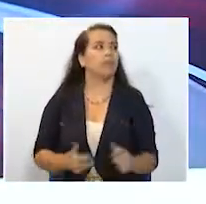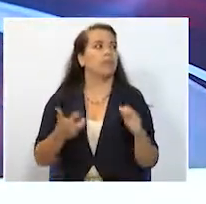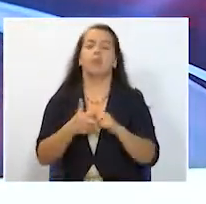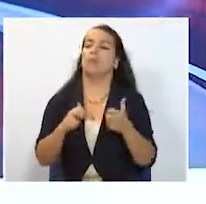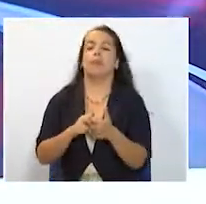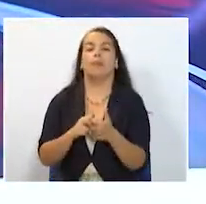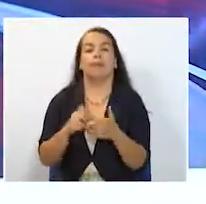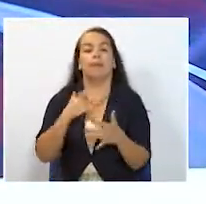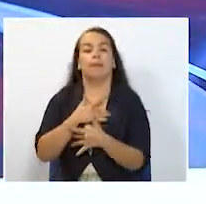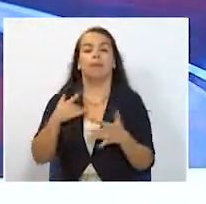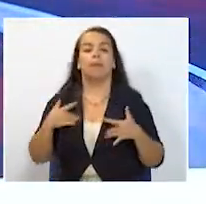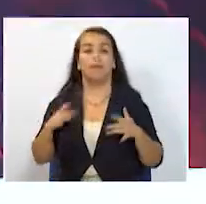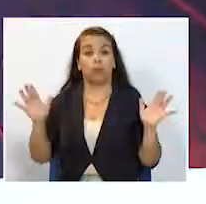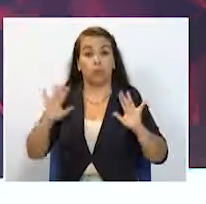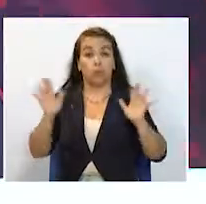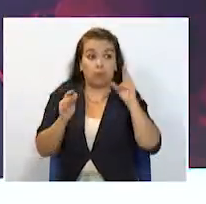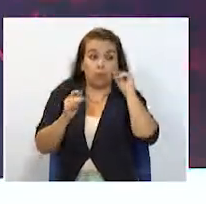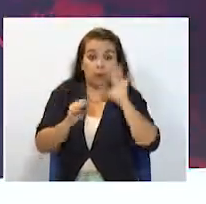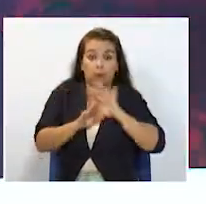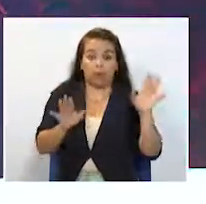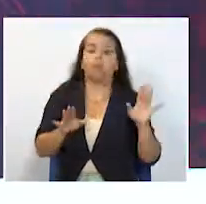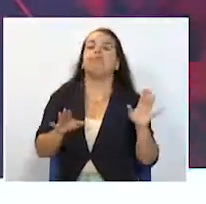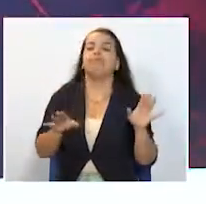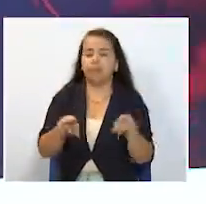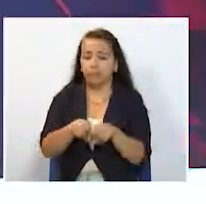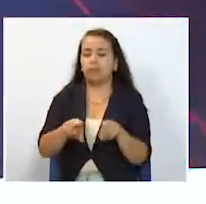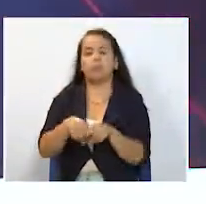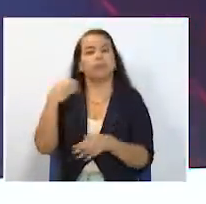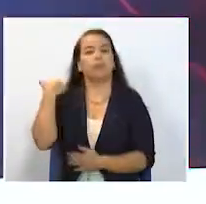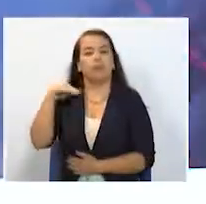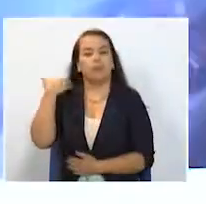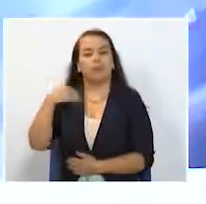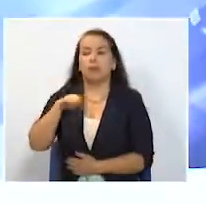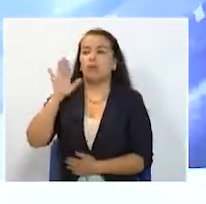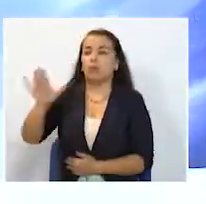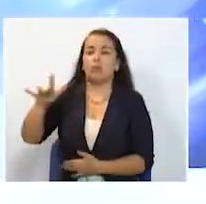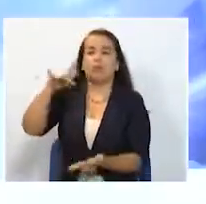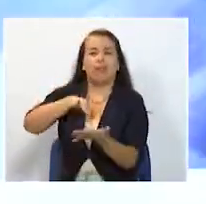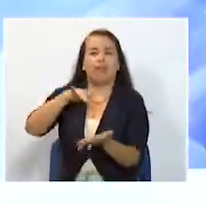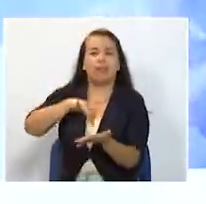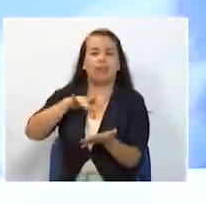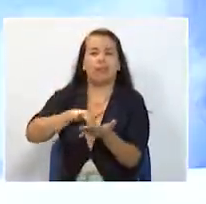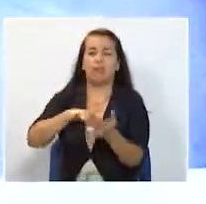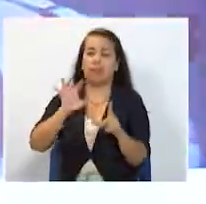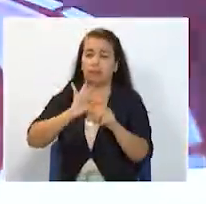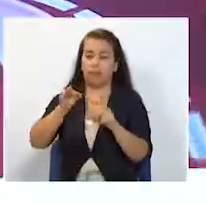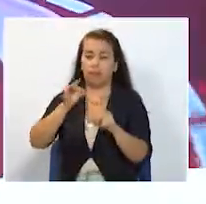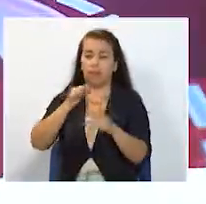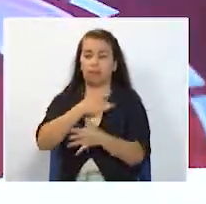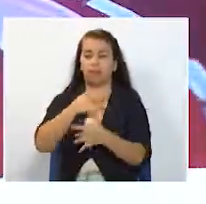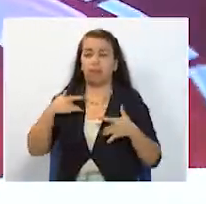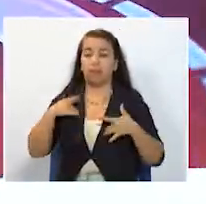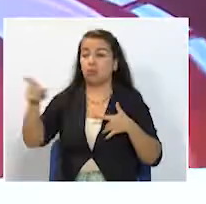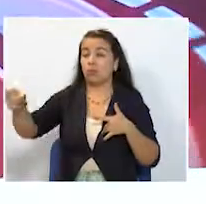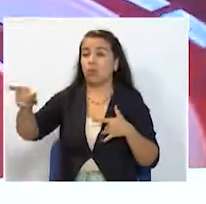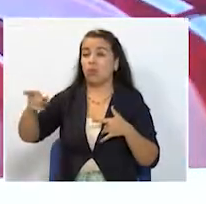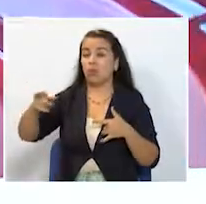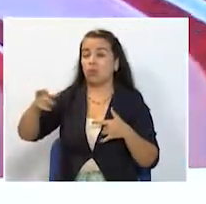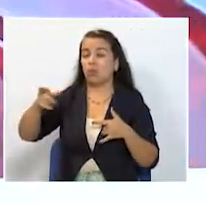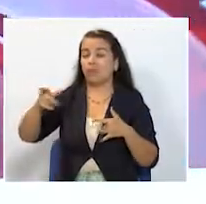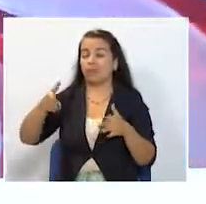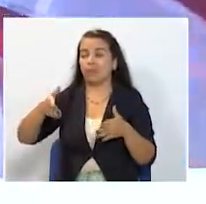Café Salud en Pereira no solamente es allá también es en Armenia Las deudas de la EPS Café Salud con el Hospital La Misericordia de Calarca